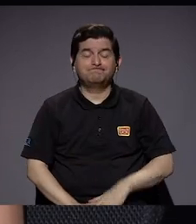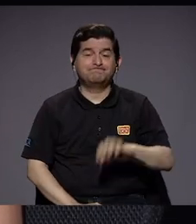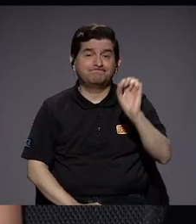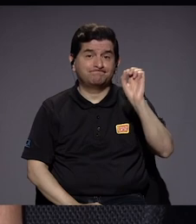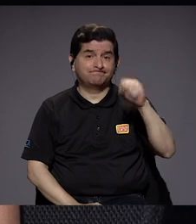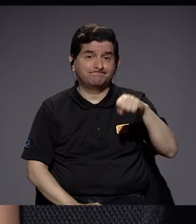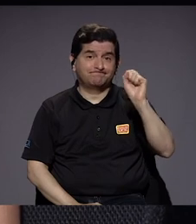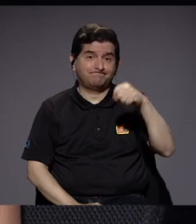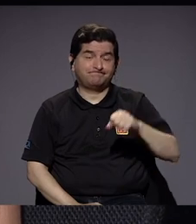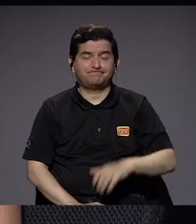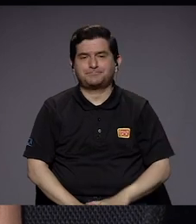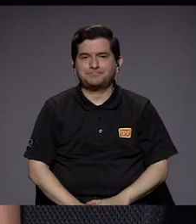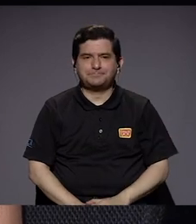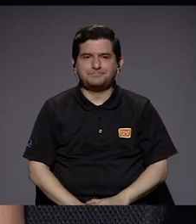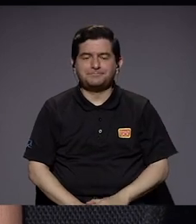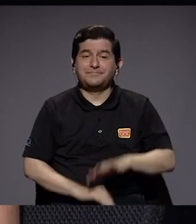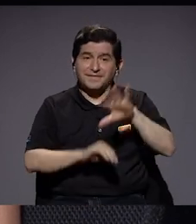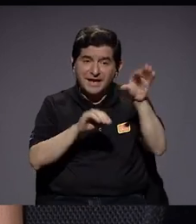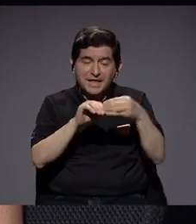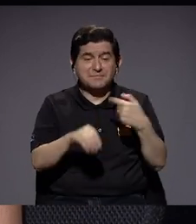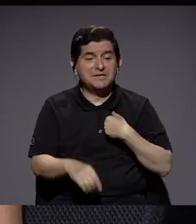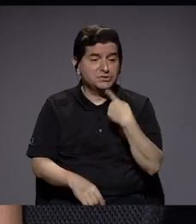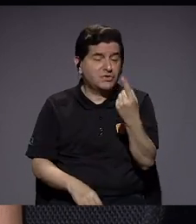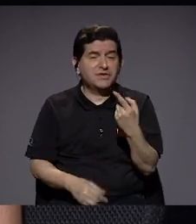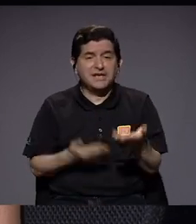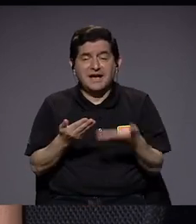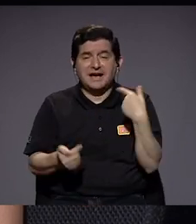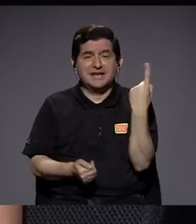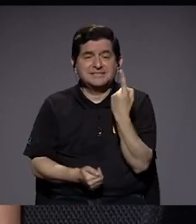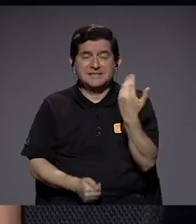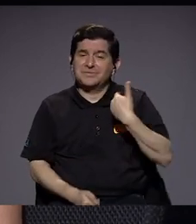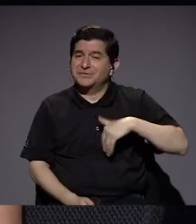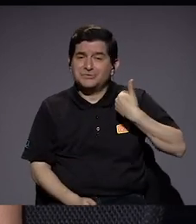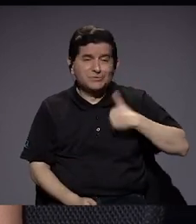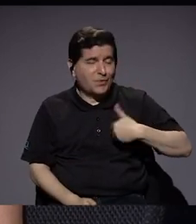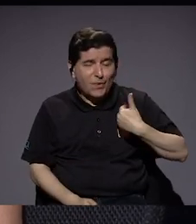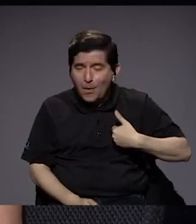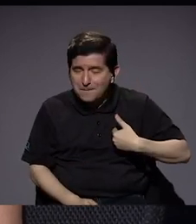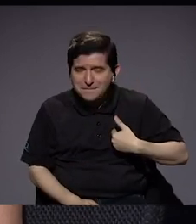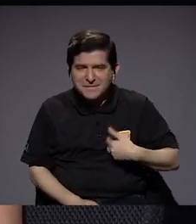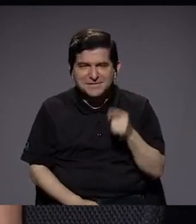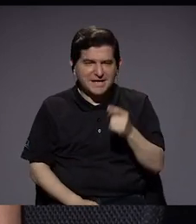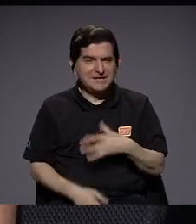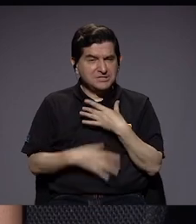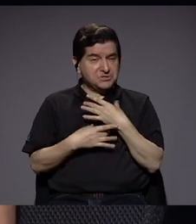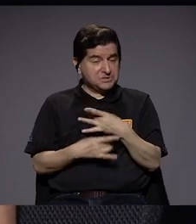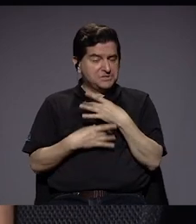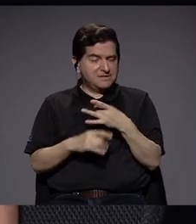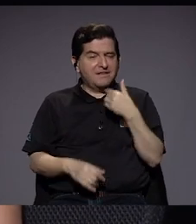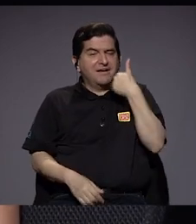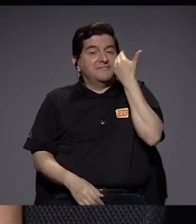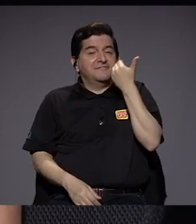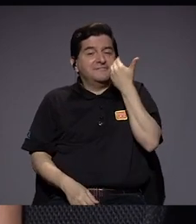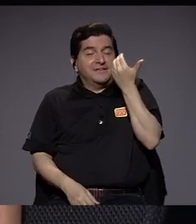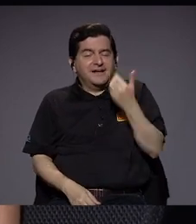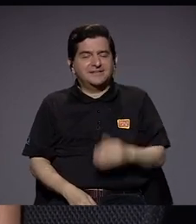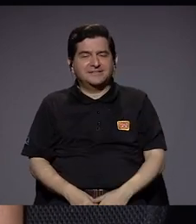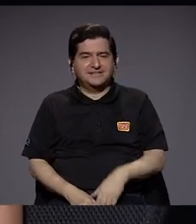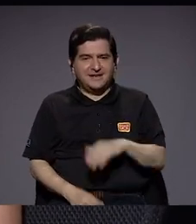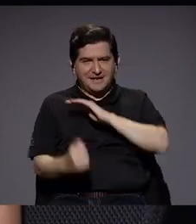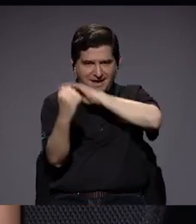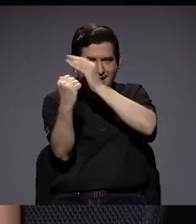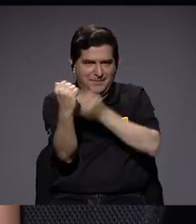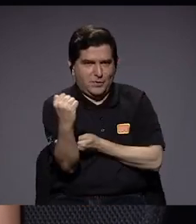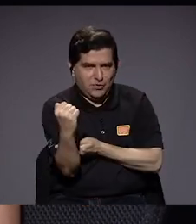Sí. Bueno, además me atrevo a decir que casi siempre son hombres quienes ambicionan con mayor facilidad el poder